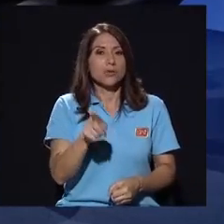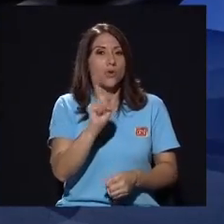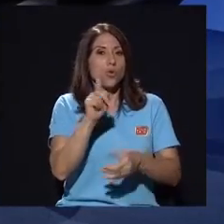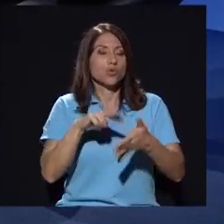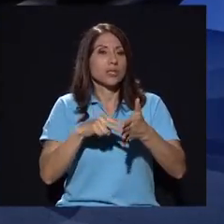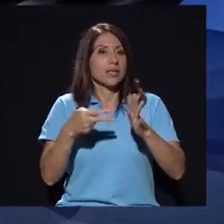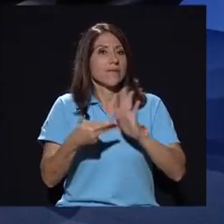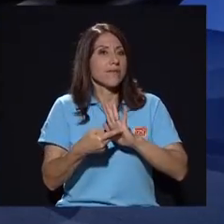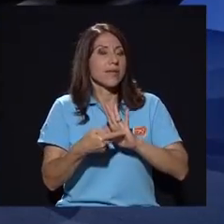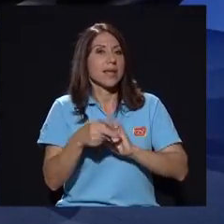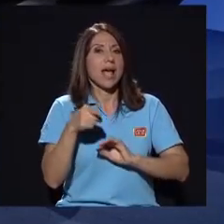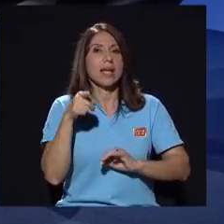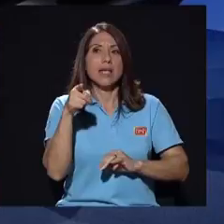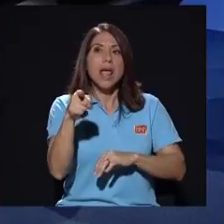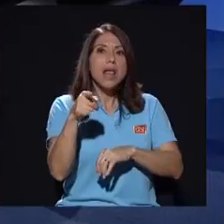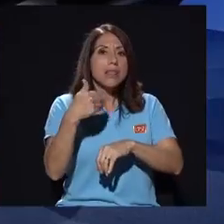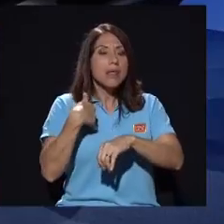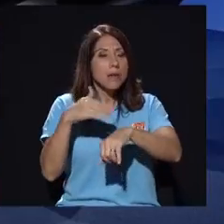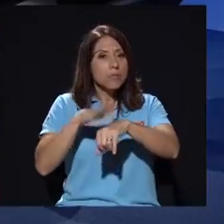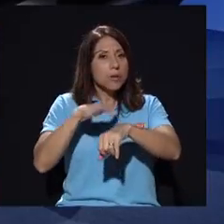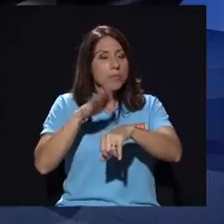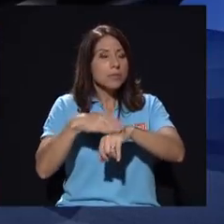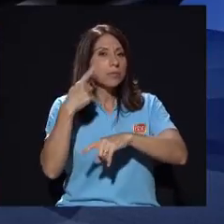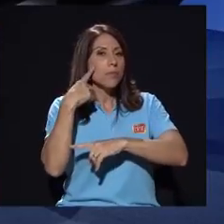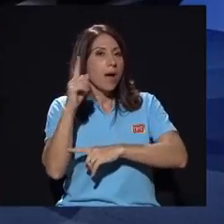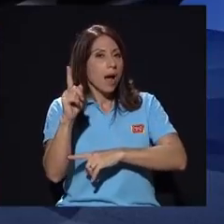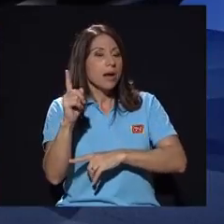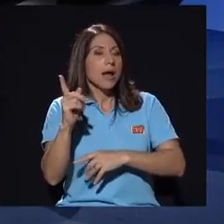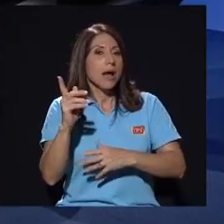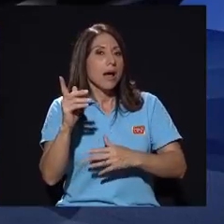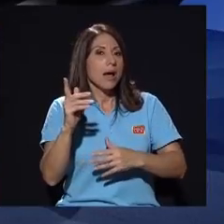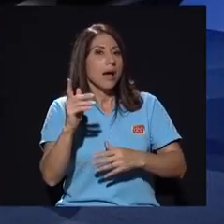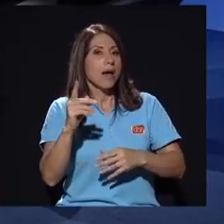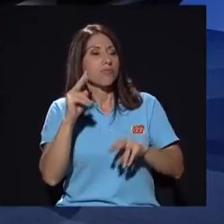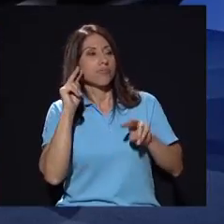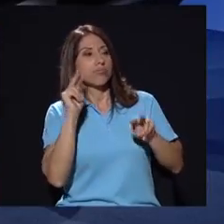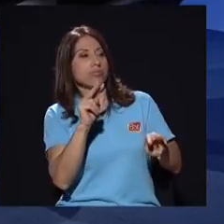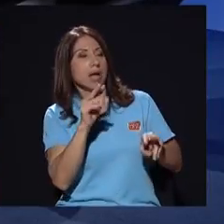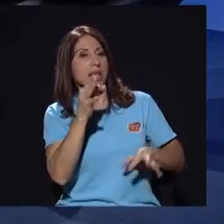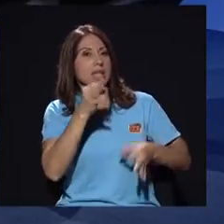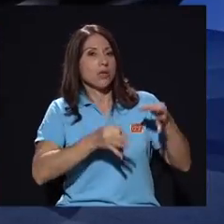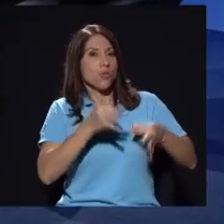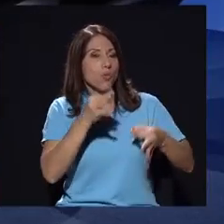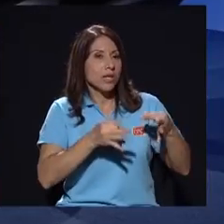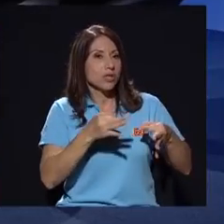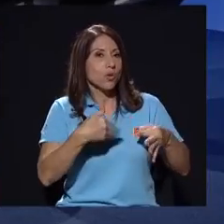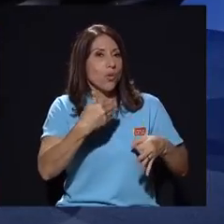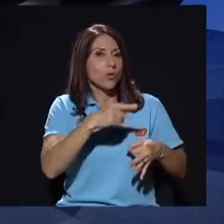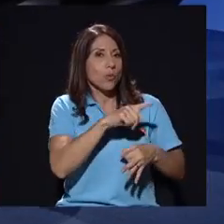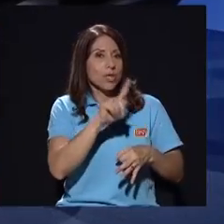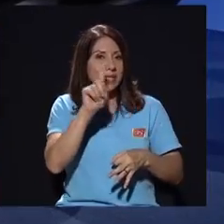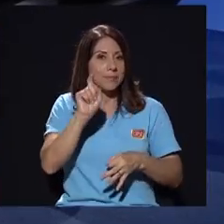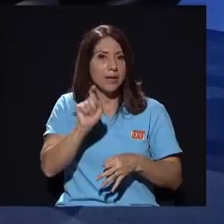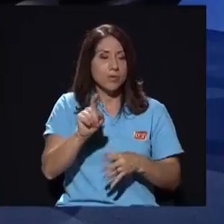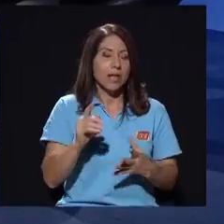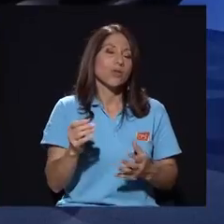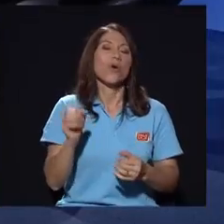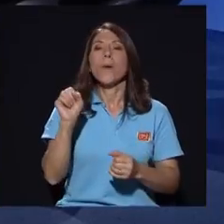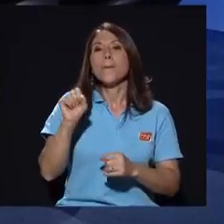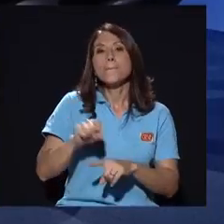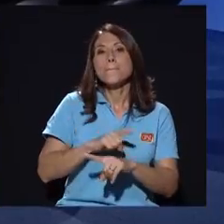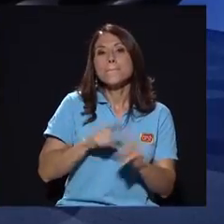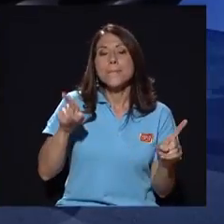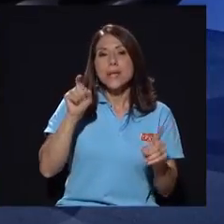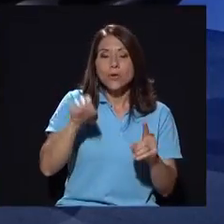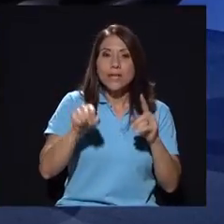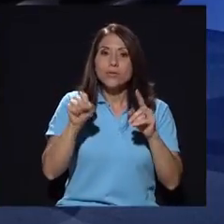la licencia para poder de repente hacerte juicio ahí directamente cuando le estás preguntando pero es que eso es parte de lo